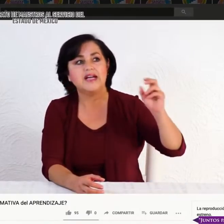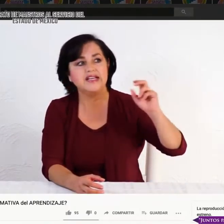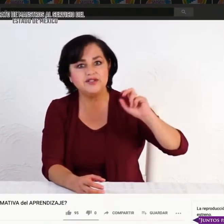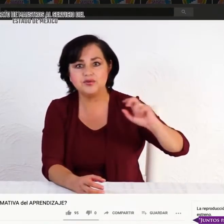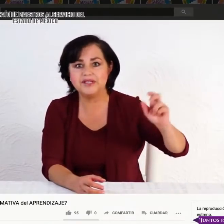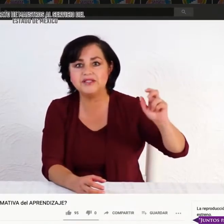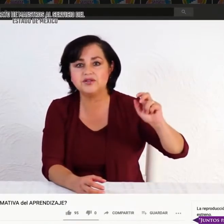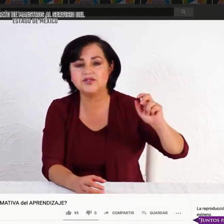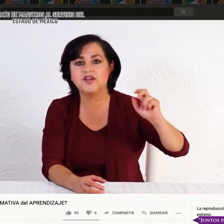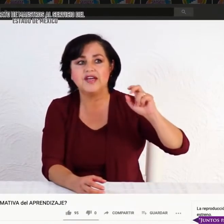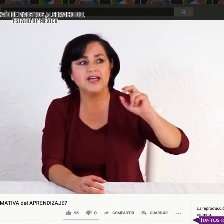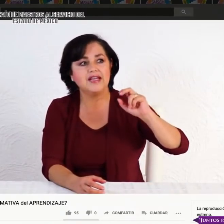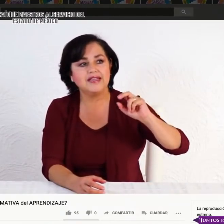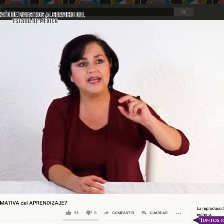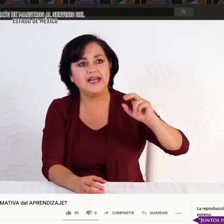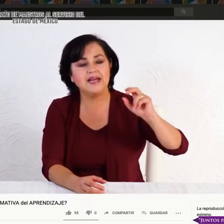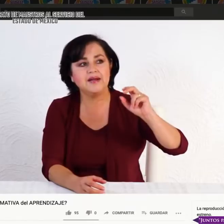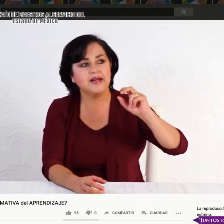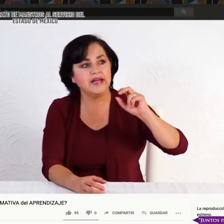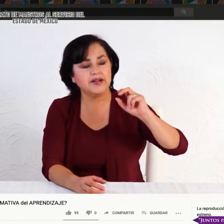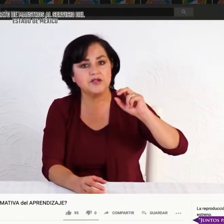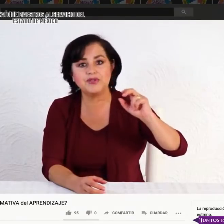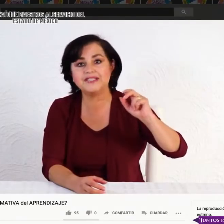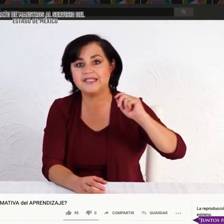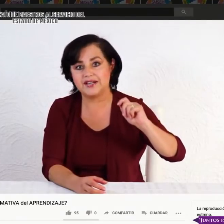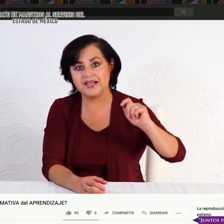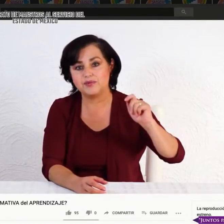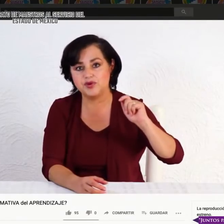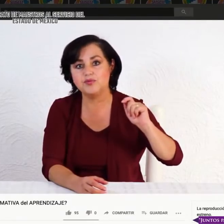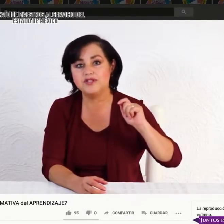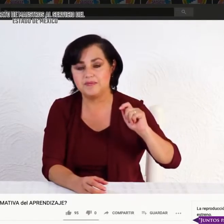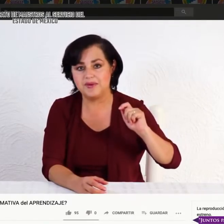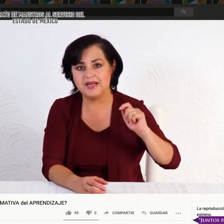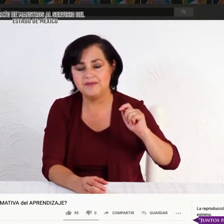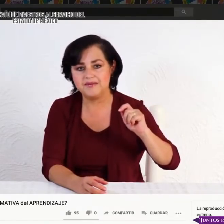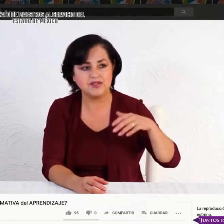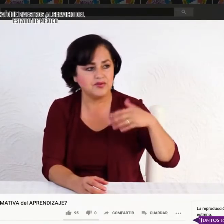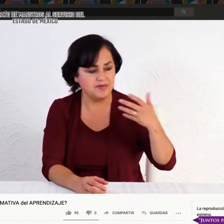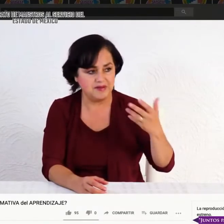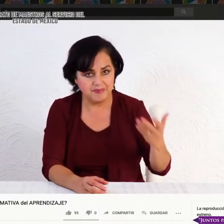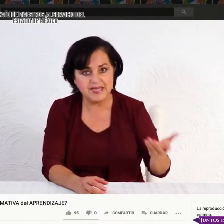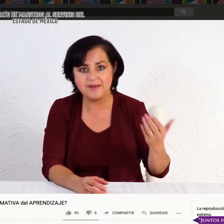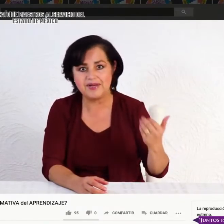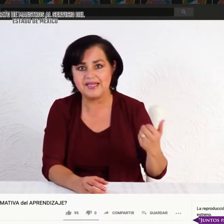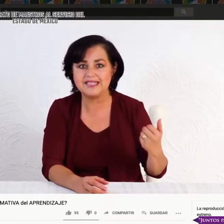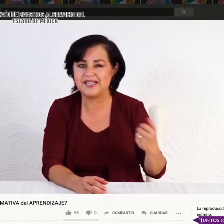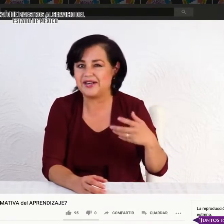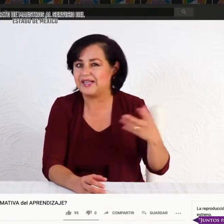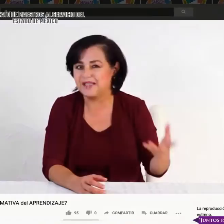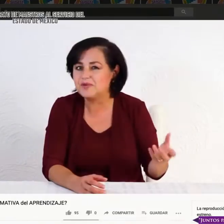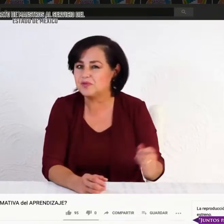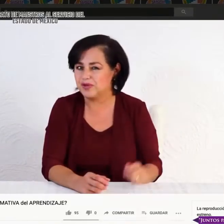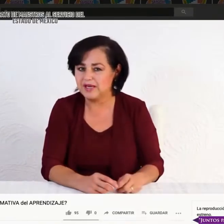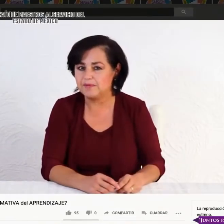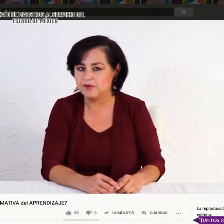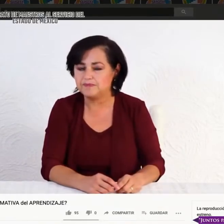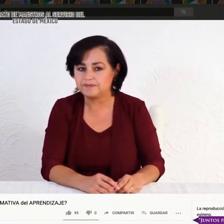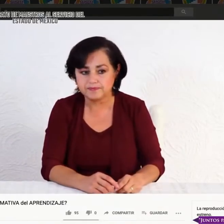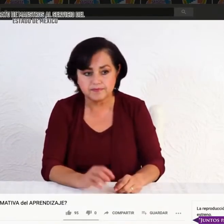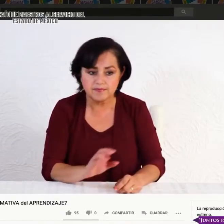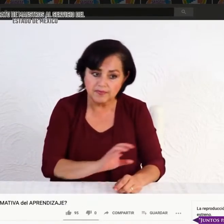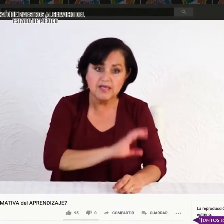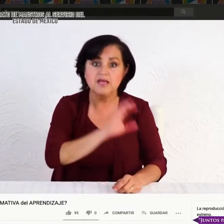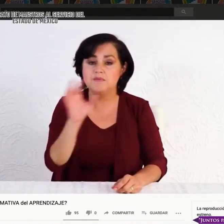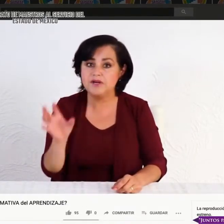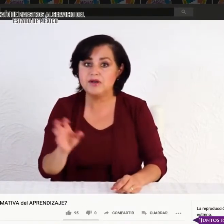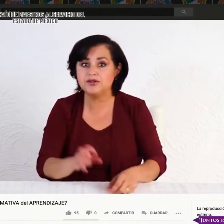a los instrumentos de respuesta cerrada, opción múltiple, y eso implica aprender a ser reactivos, por ejemplo.